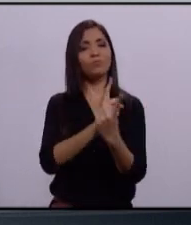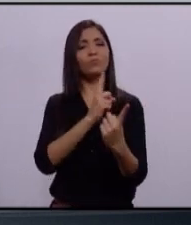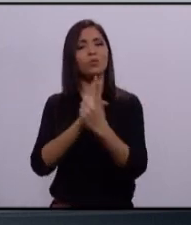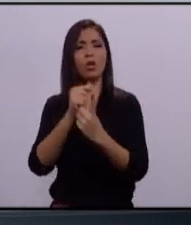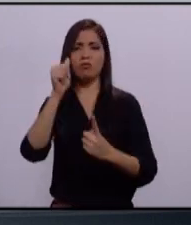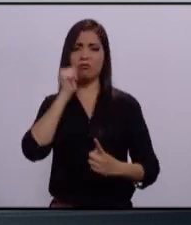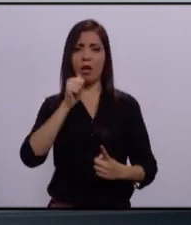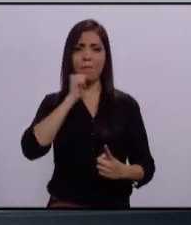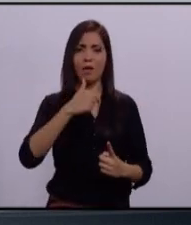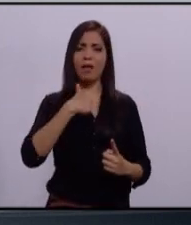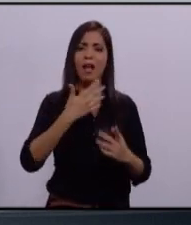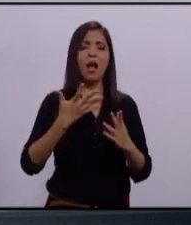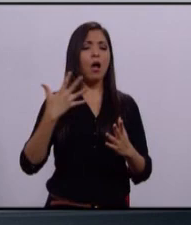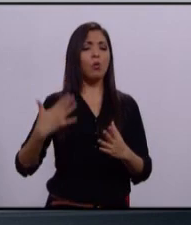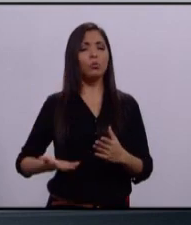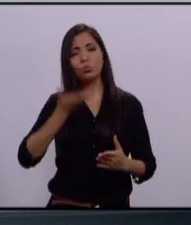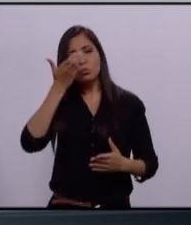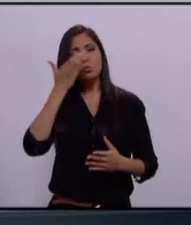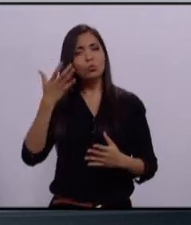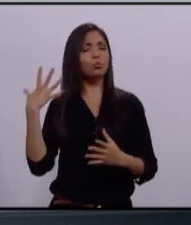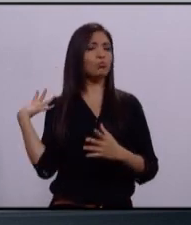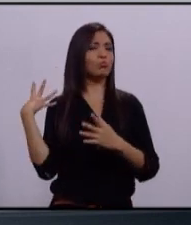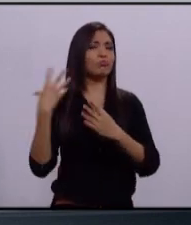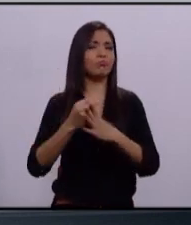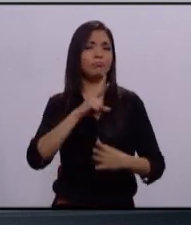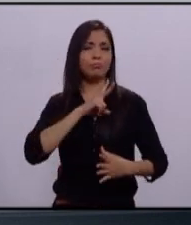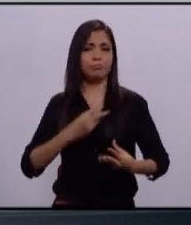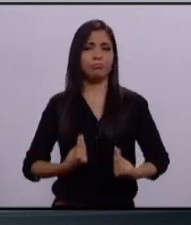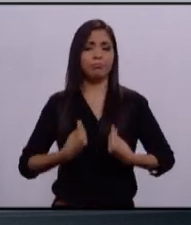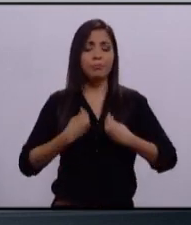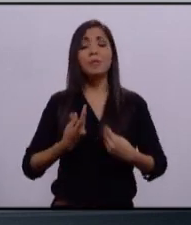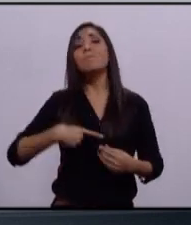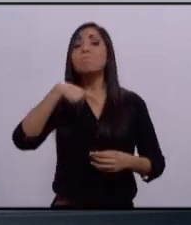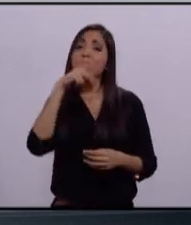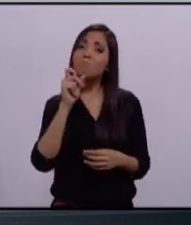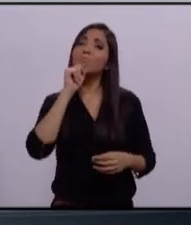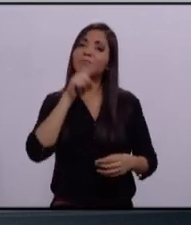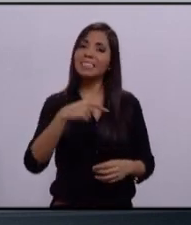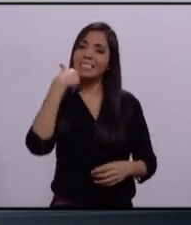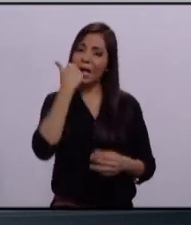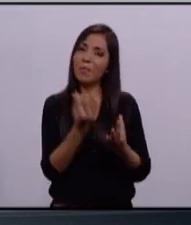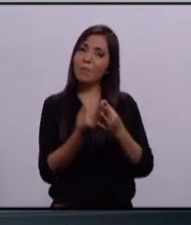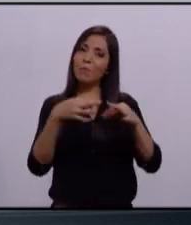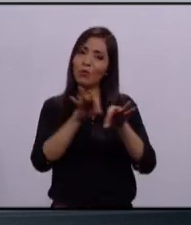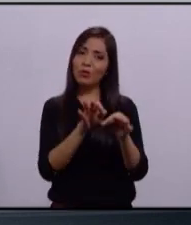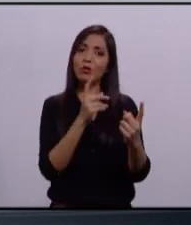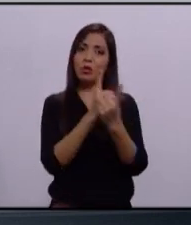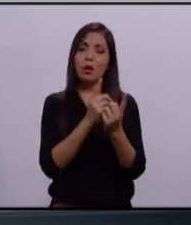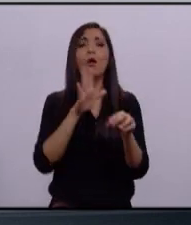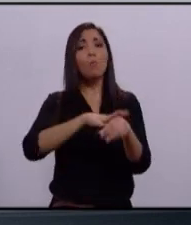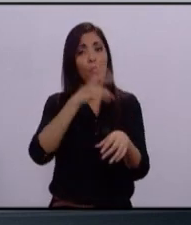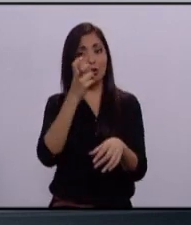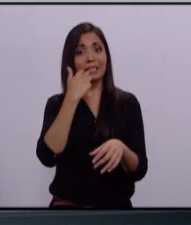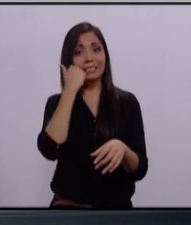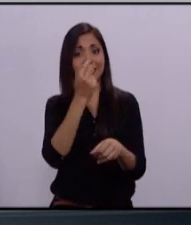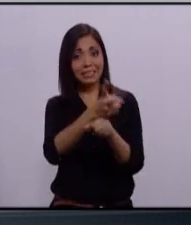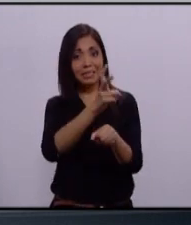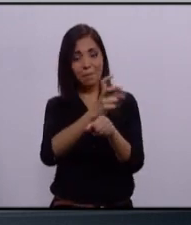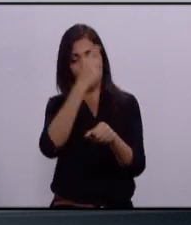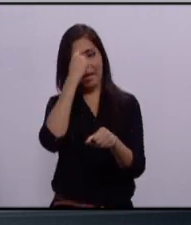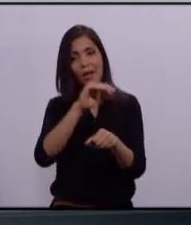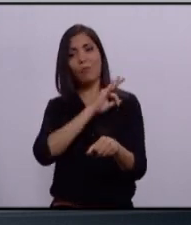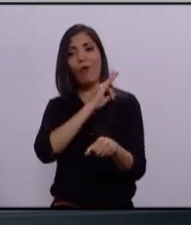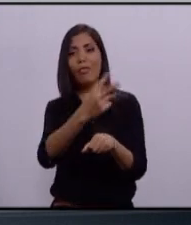siempre lo he hecho a lo largo de mi vida. Pero es importante que lo hagamos juntos. Por eso, quiero invitarte a que juntos